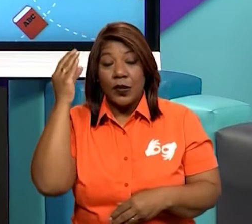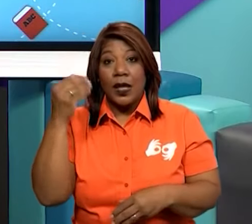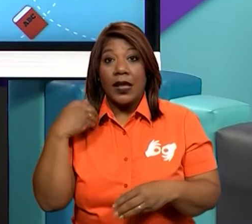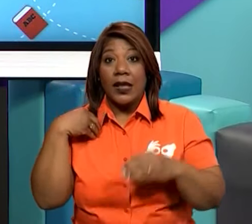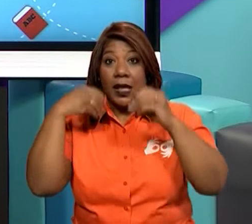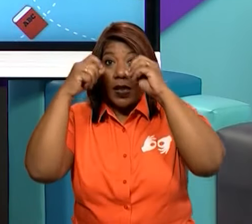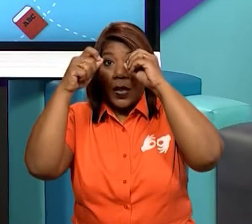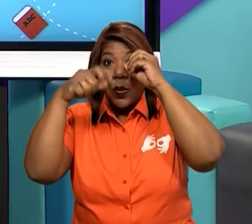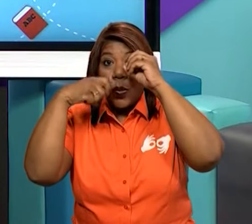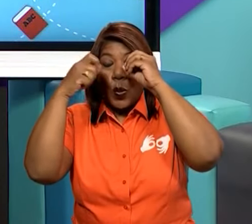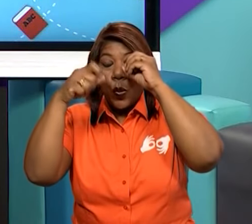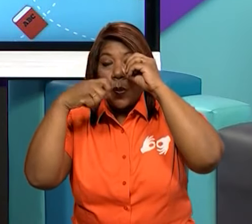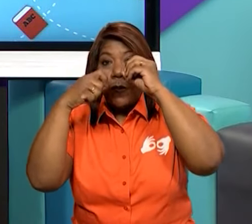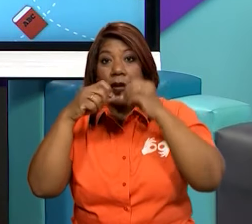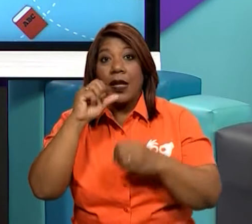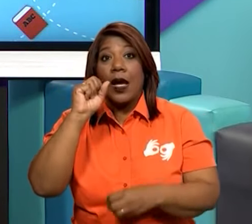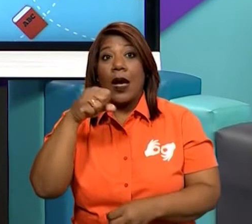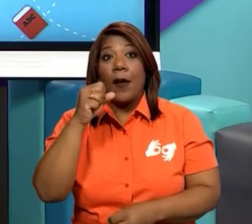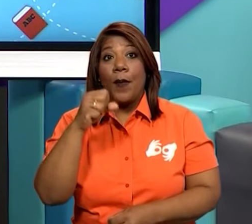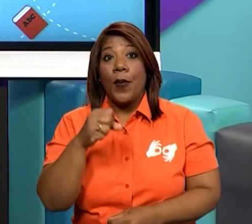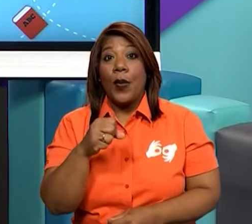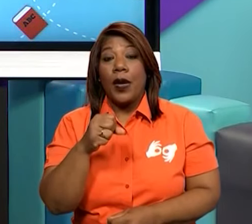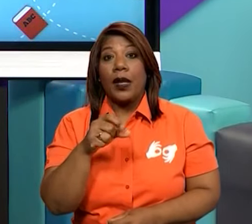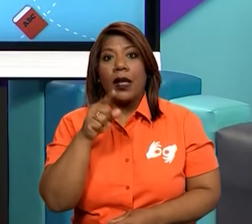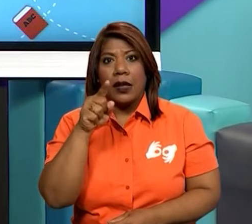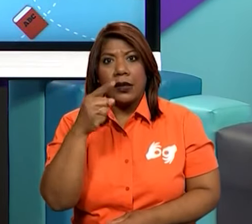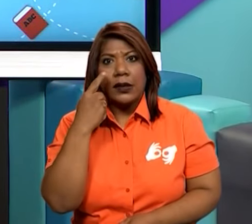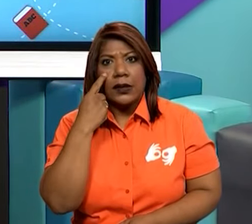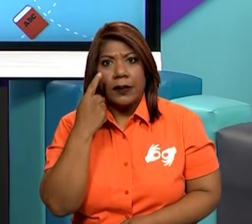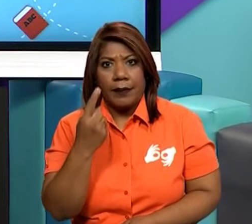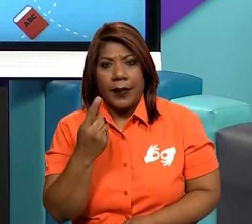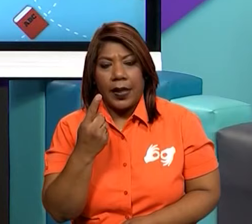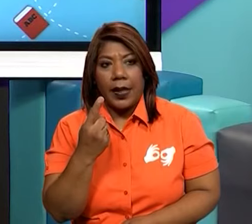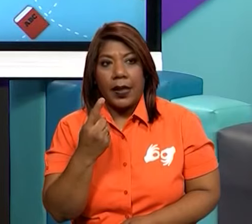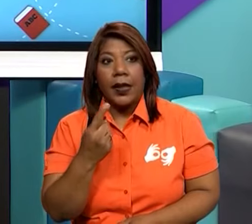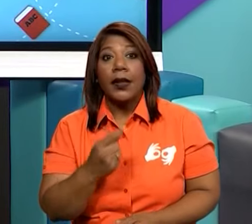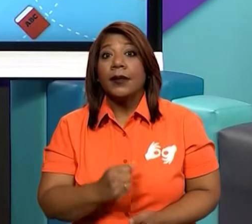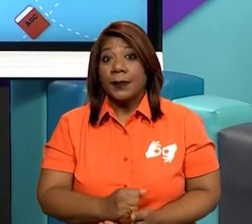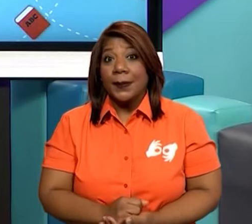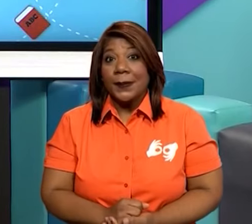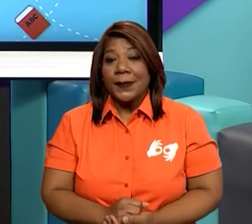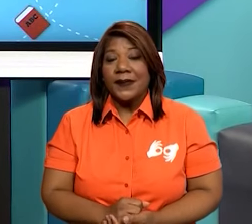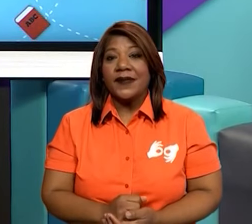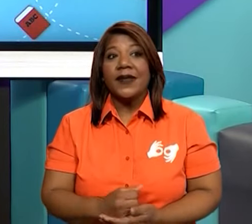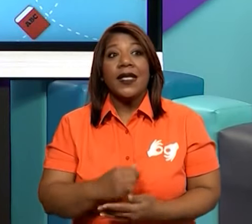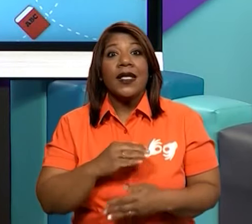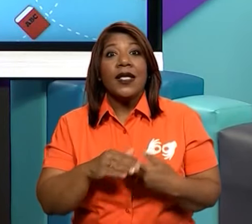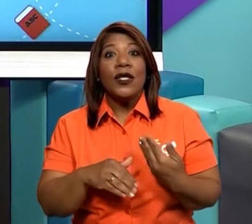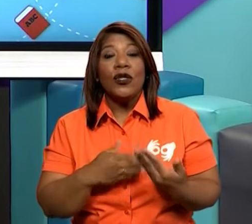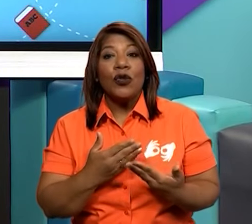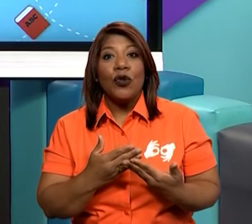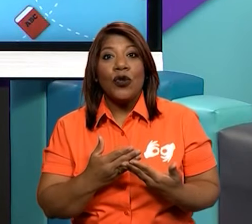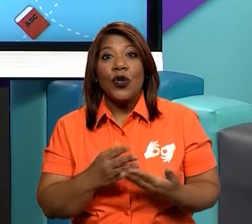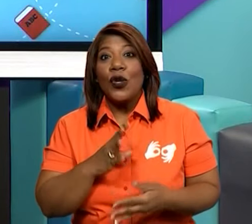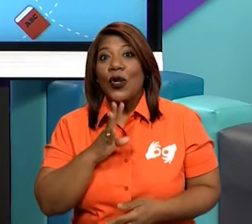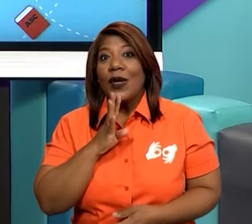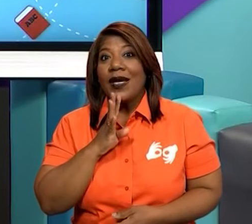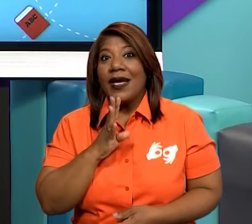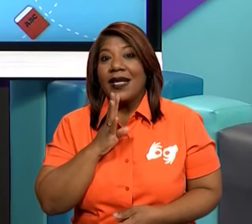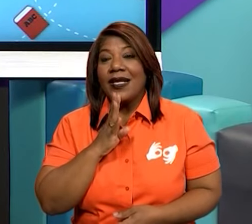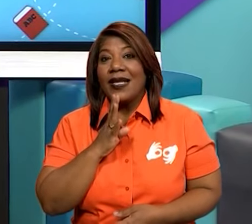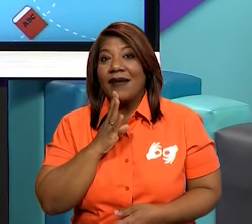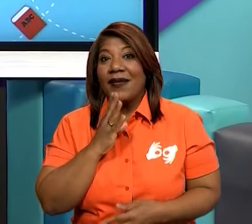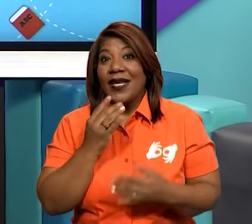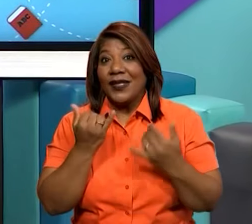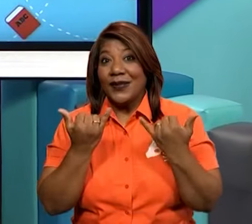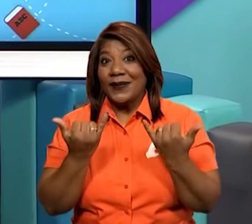que ustedes pueden observar y así ver lo que estamos refiriéndonos en